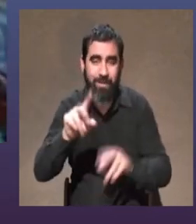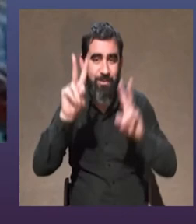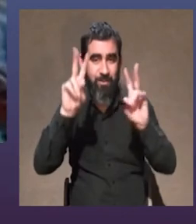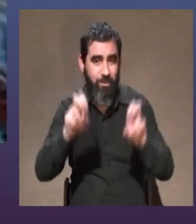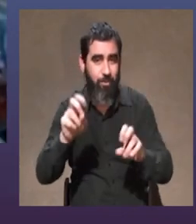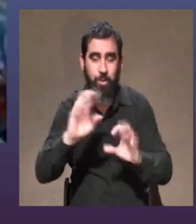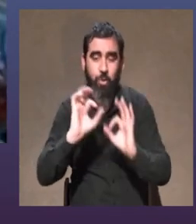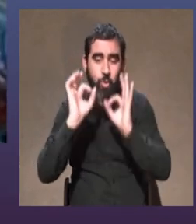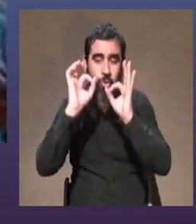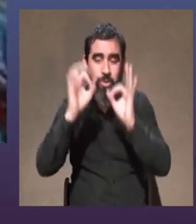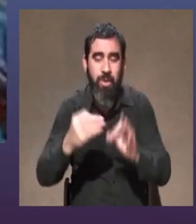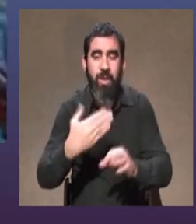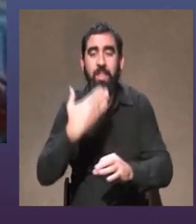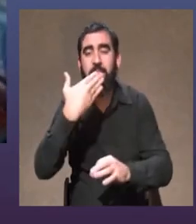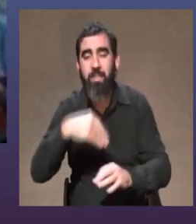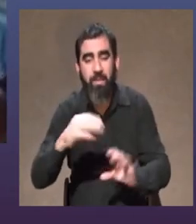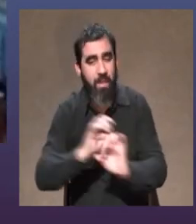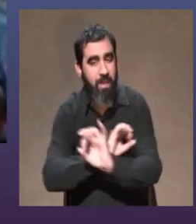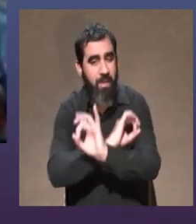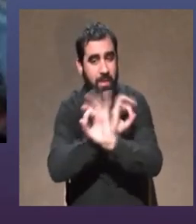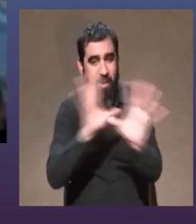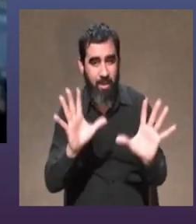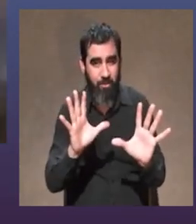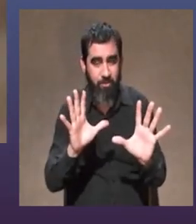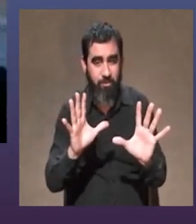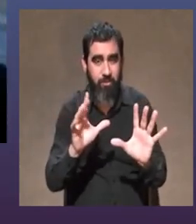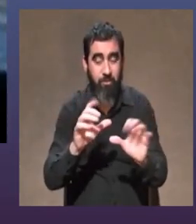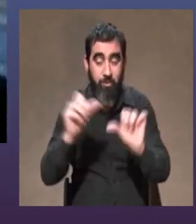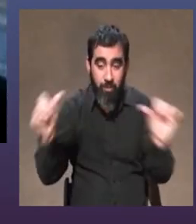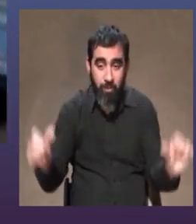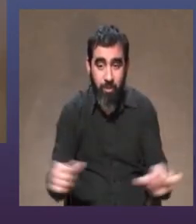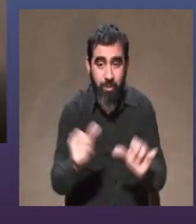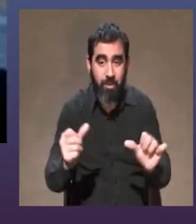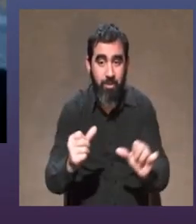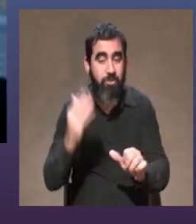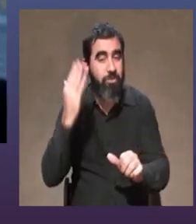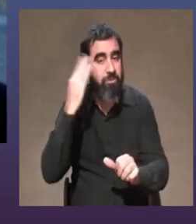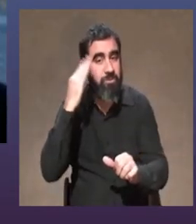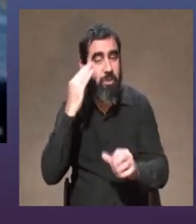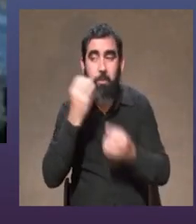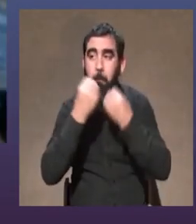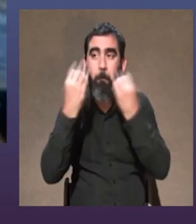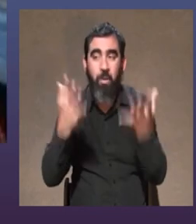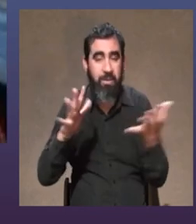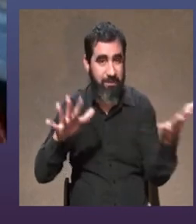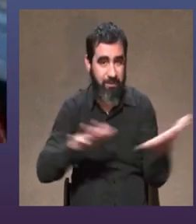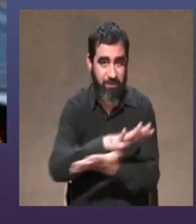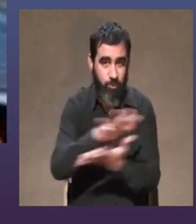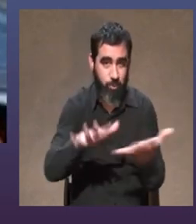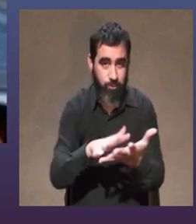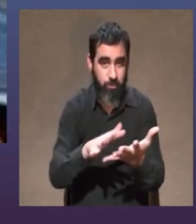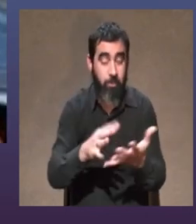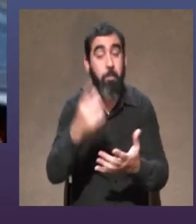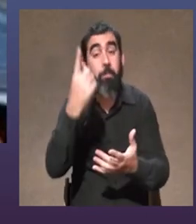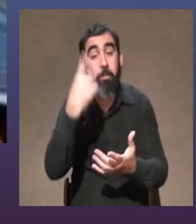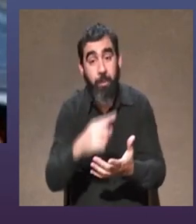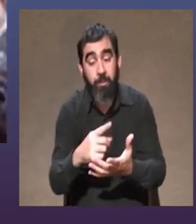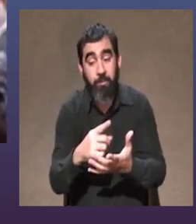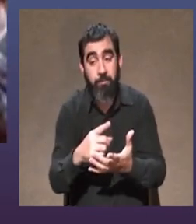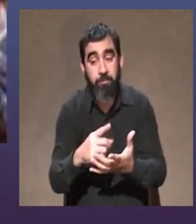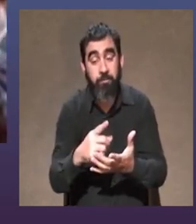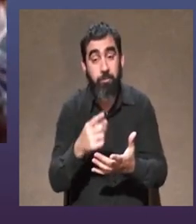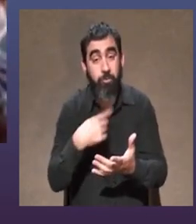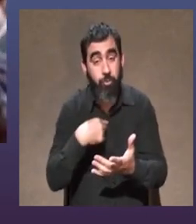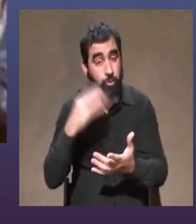con eso que no se llegó a un entendimiento y bueno provocado por vaya a saber qué circunstancias pero